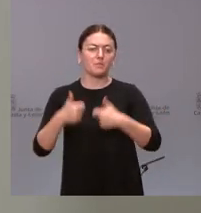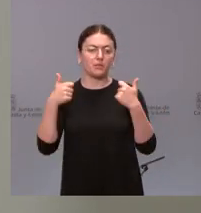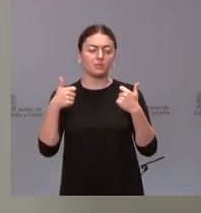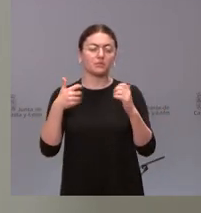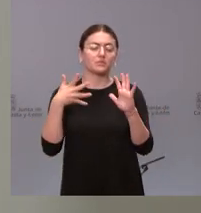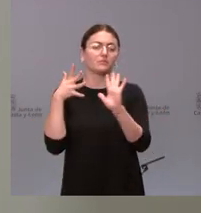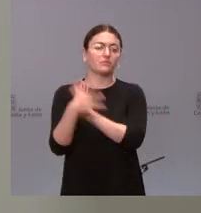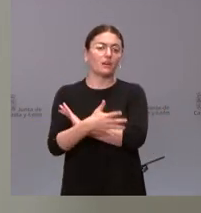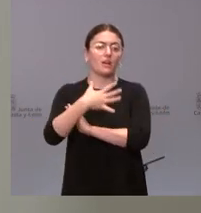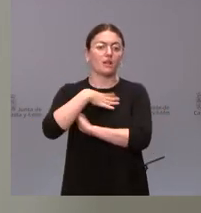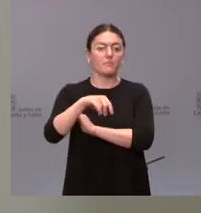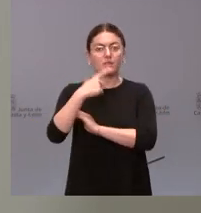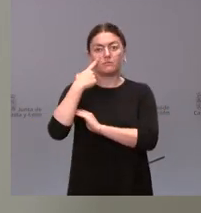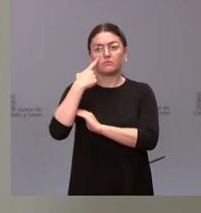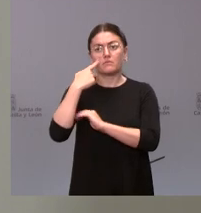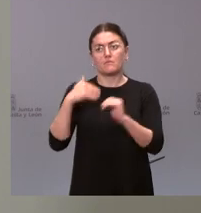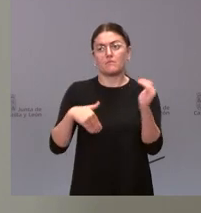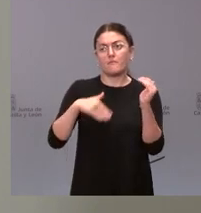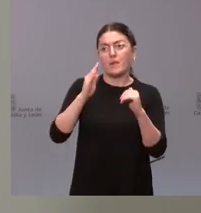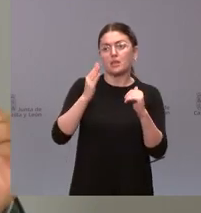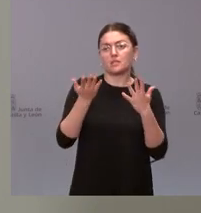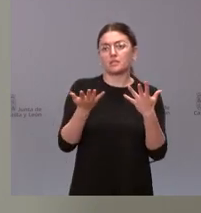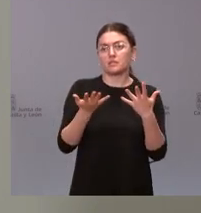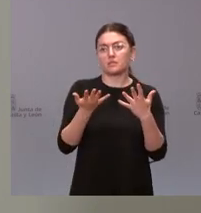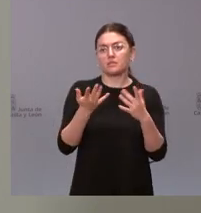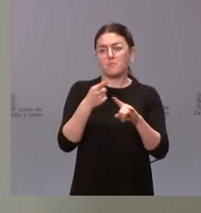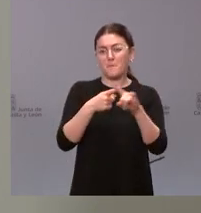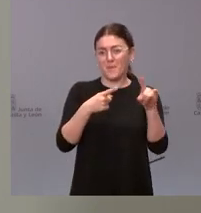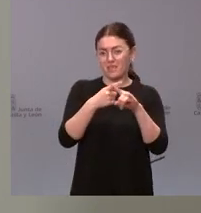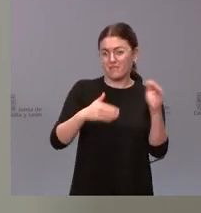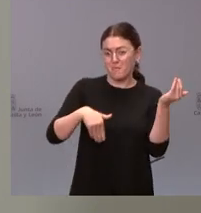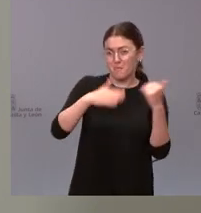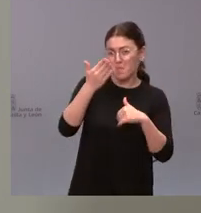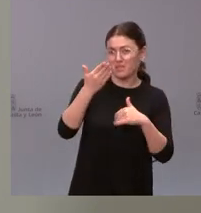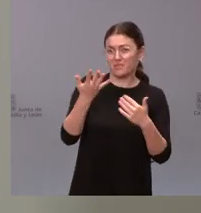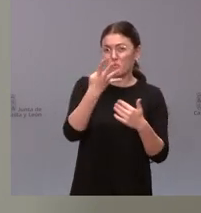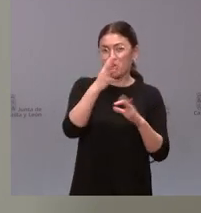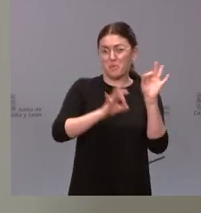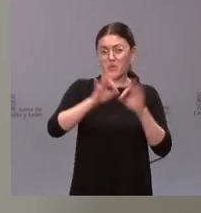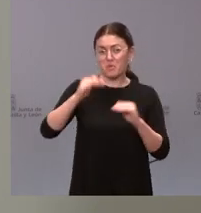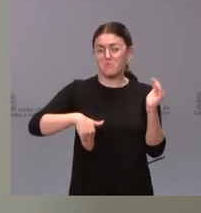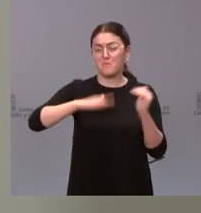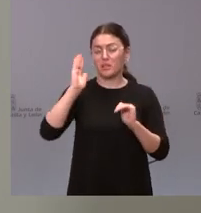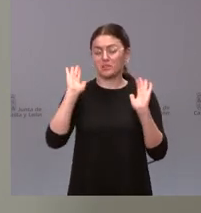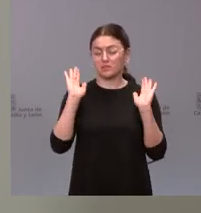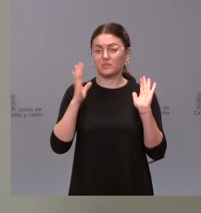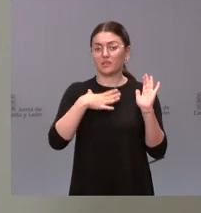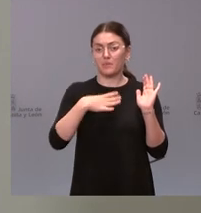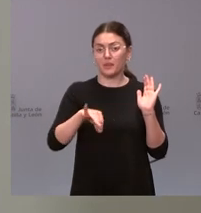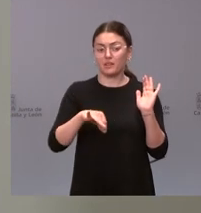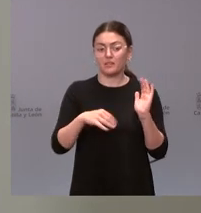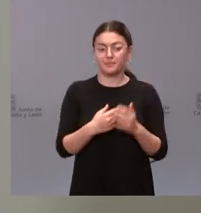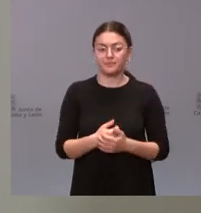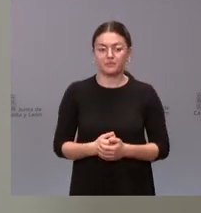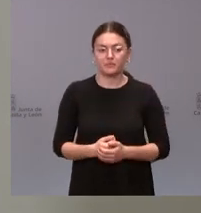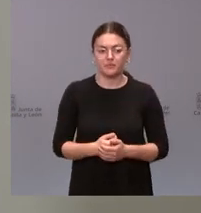hubiéramos alcanzado un valor un poco más alto de lo que viene siendo la media habitual de ese 4% y estuviéramos un poco por encima de esa cifra pero ese es el valor